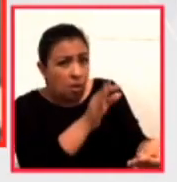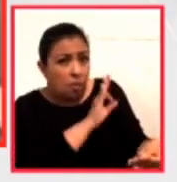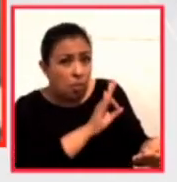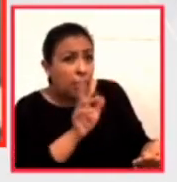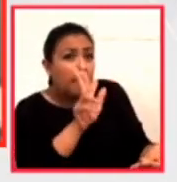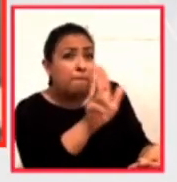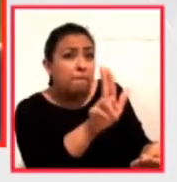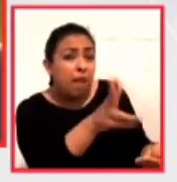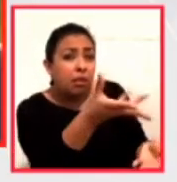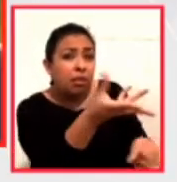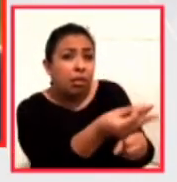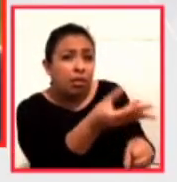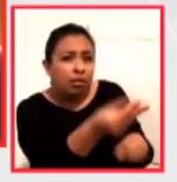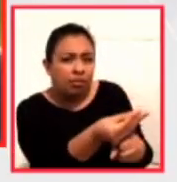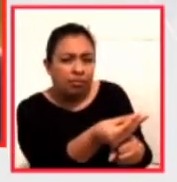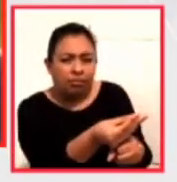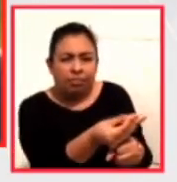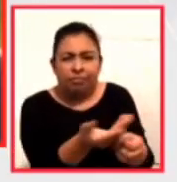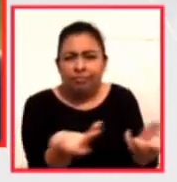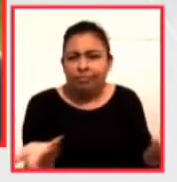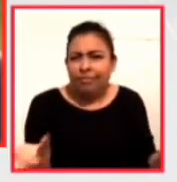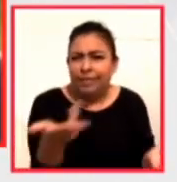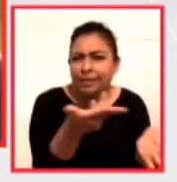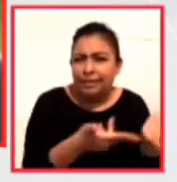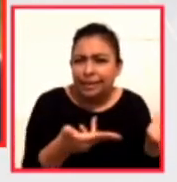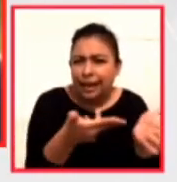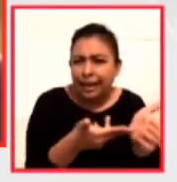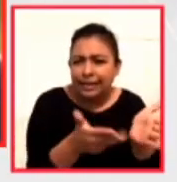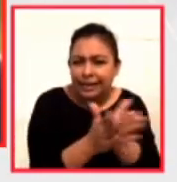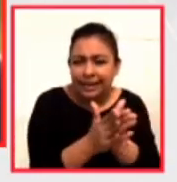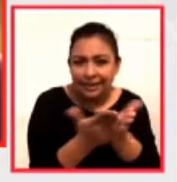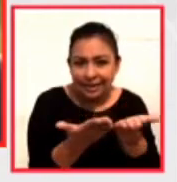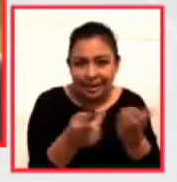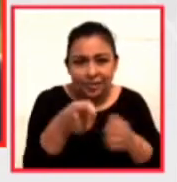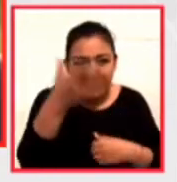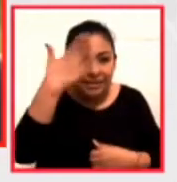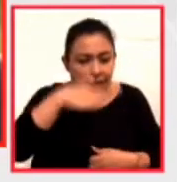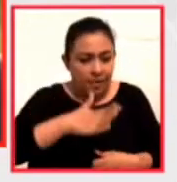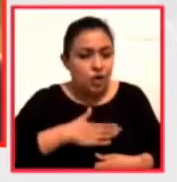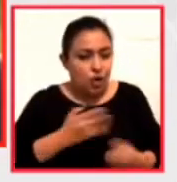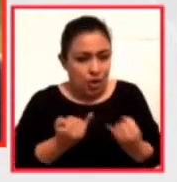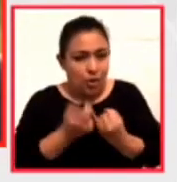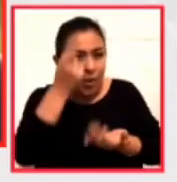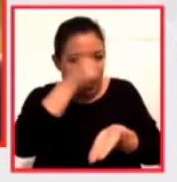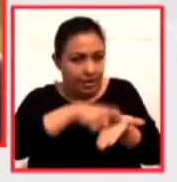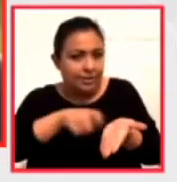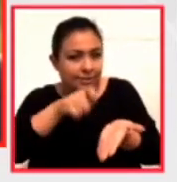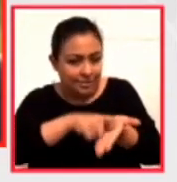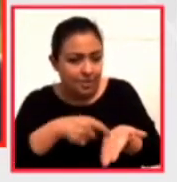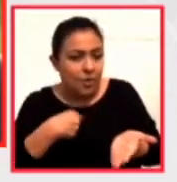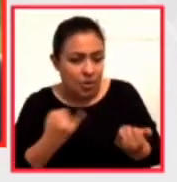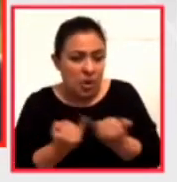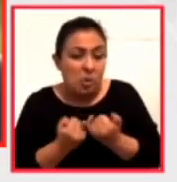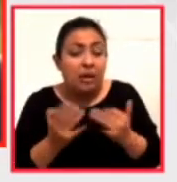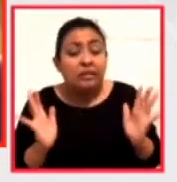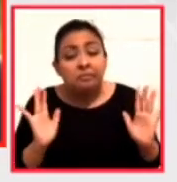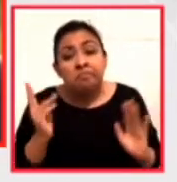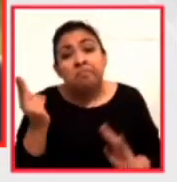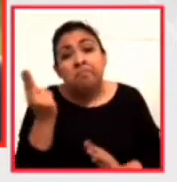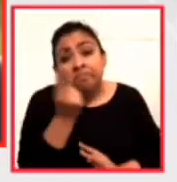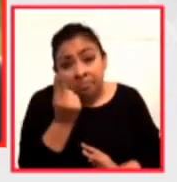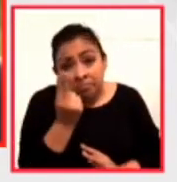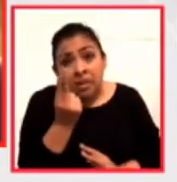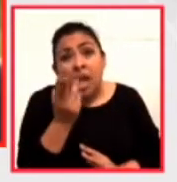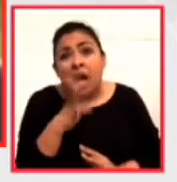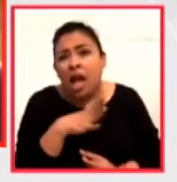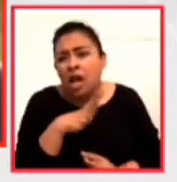martes? Como ustedes sabrán, yo también soy escritor y por necesidad he cultivado todos